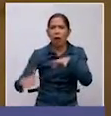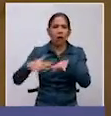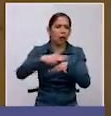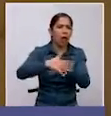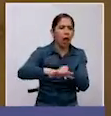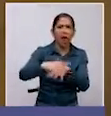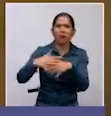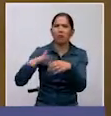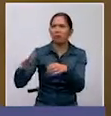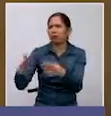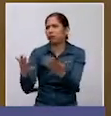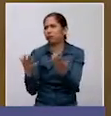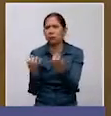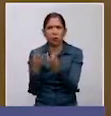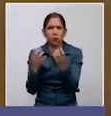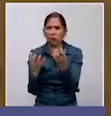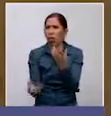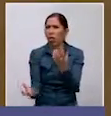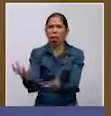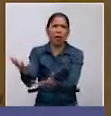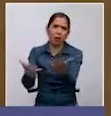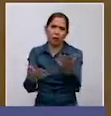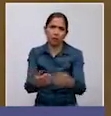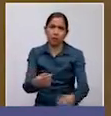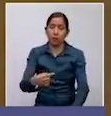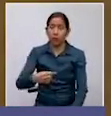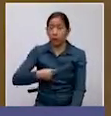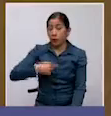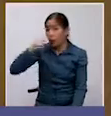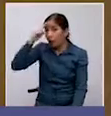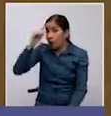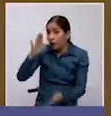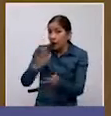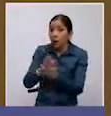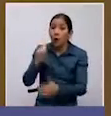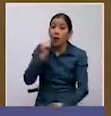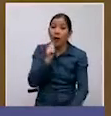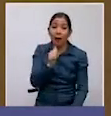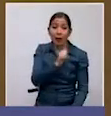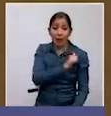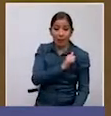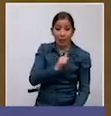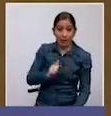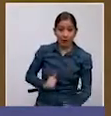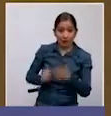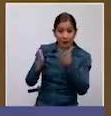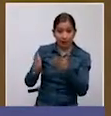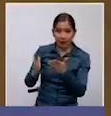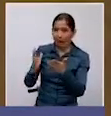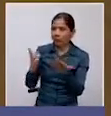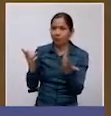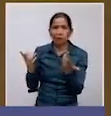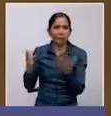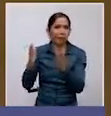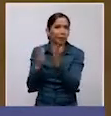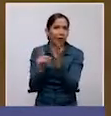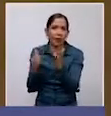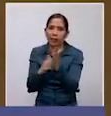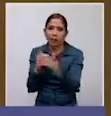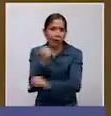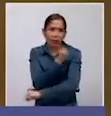Lamentablemente, yo creo que la alcaldesa no tiene autoridad, no tiene voz de mando, no está